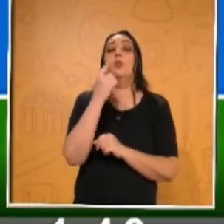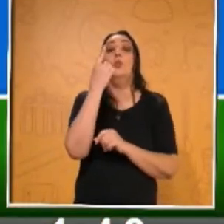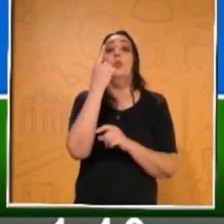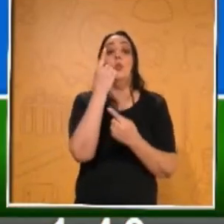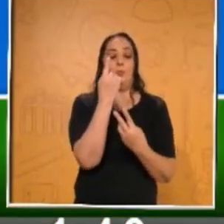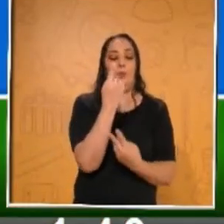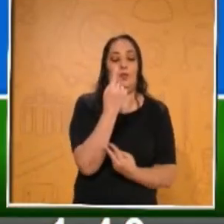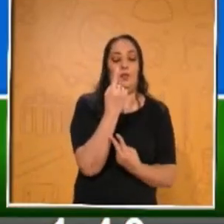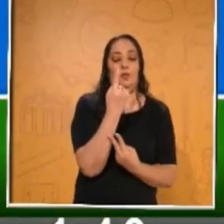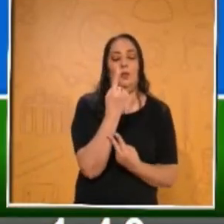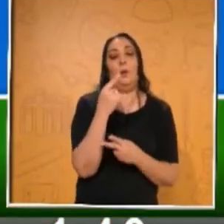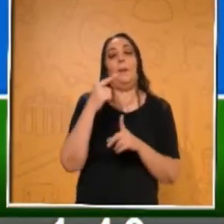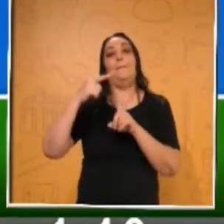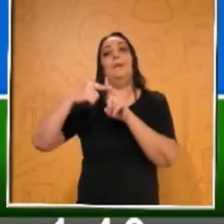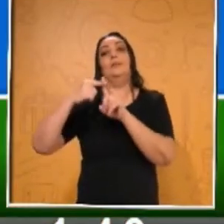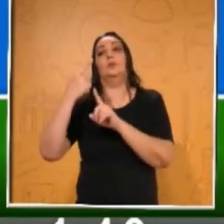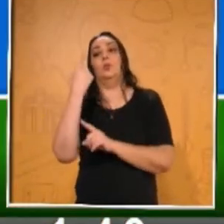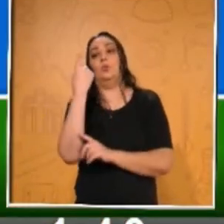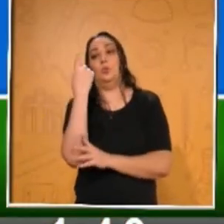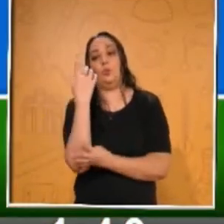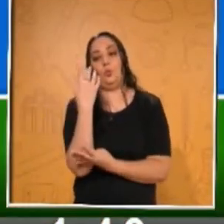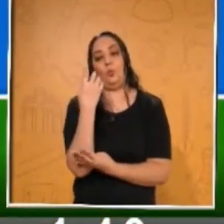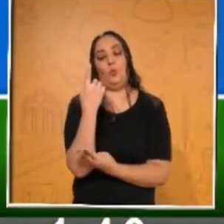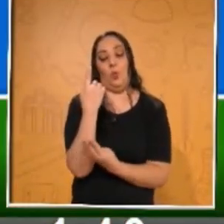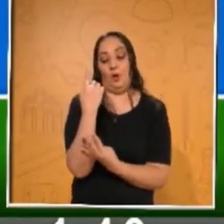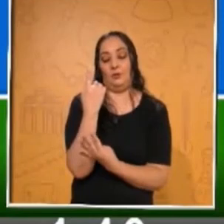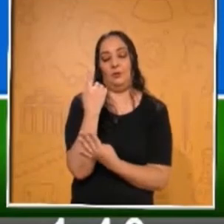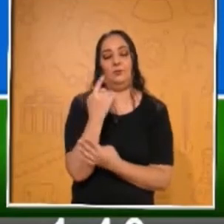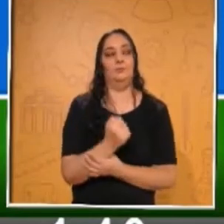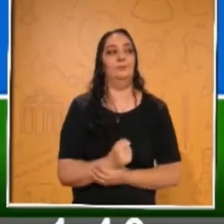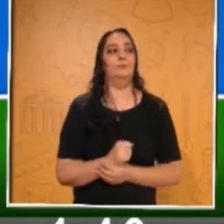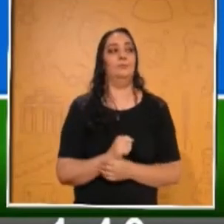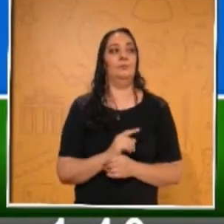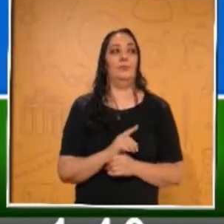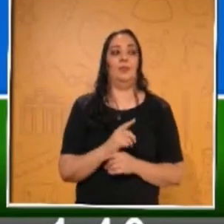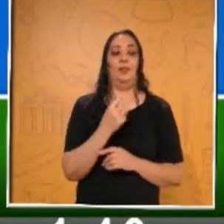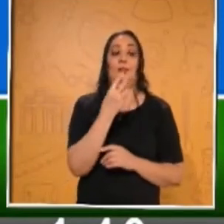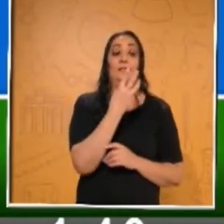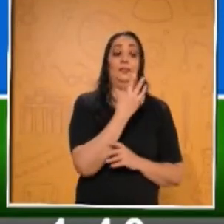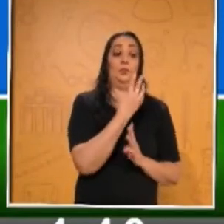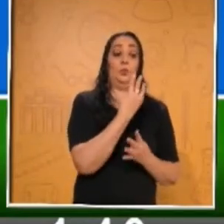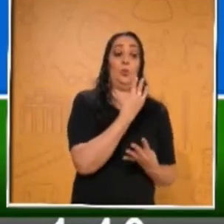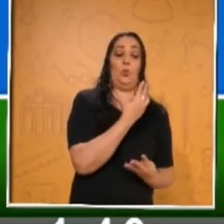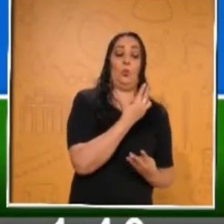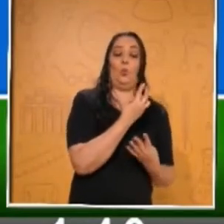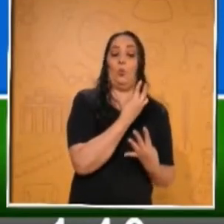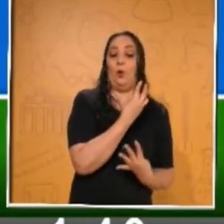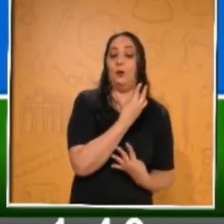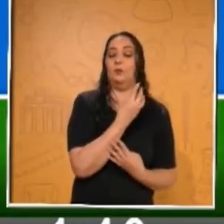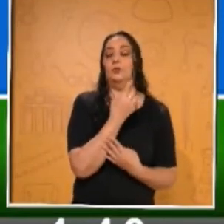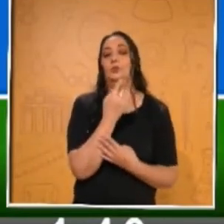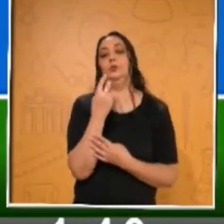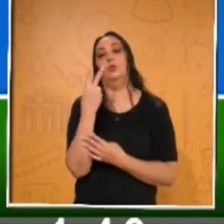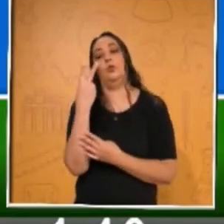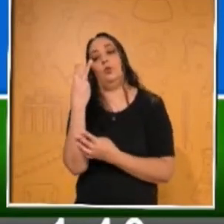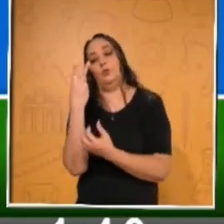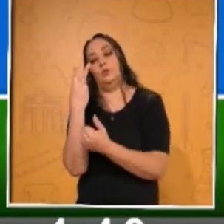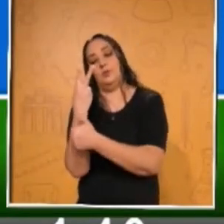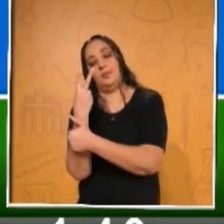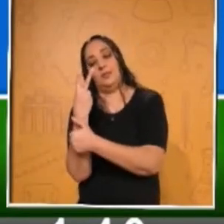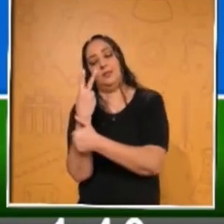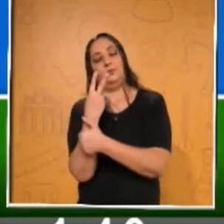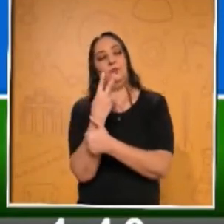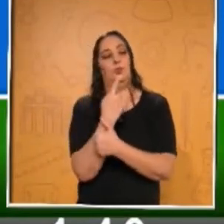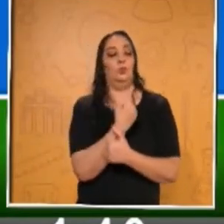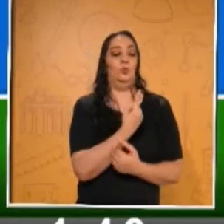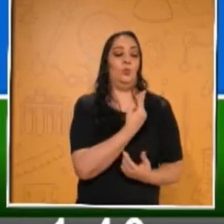más un cuarto? Mucha atención ahí, porque esa va... Triangulito para tres cuartos, rombo para dos sextos, círculo